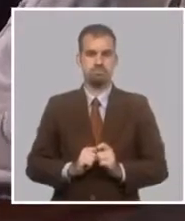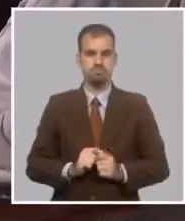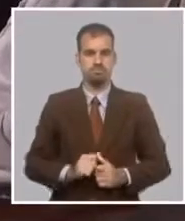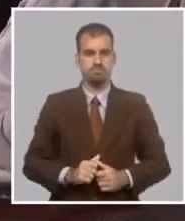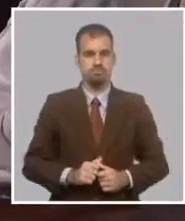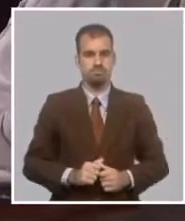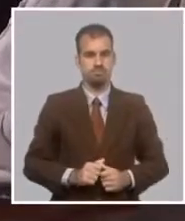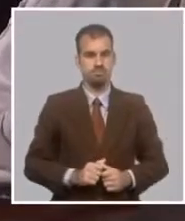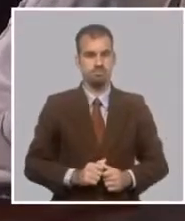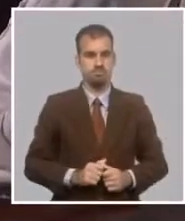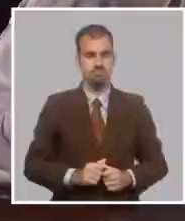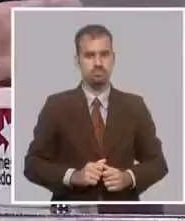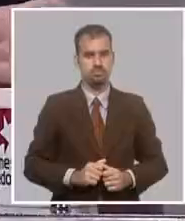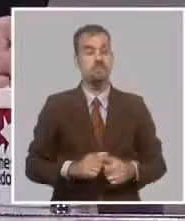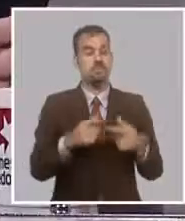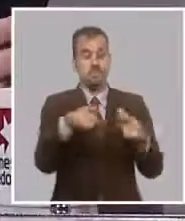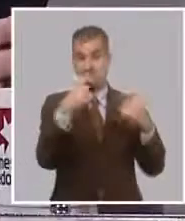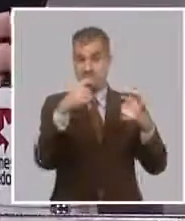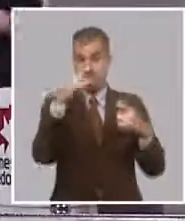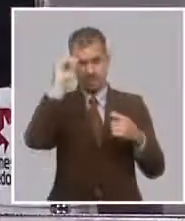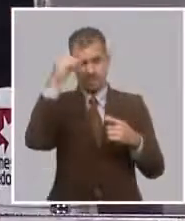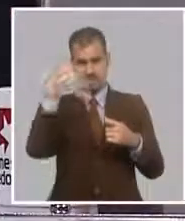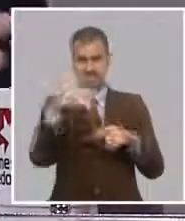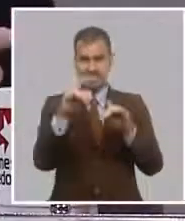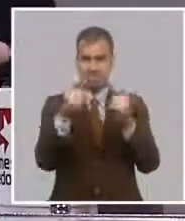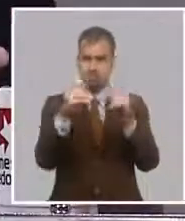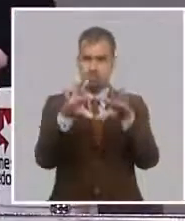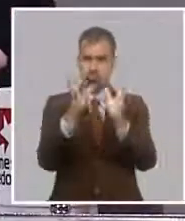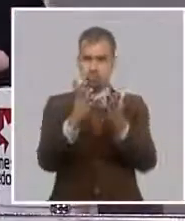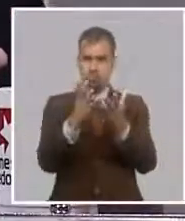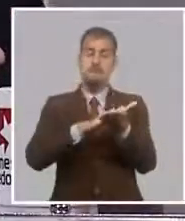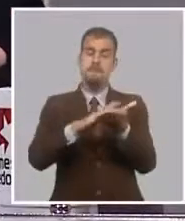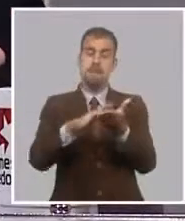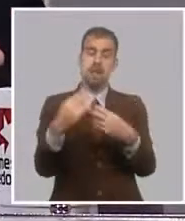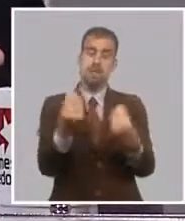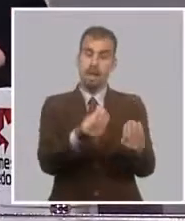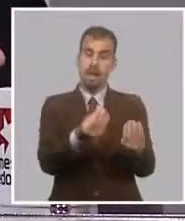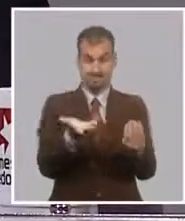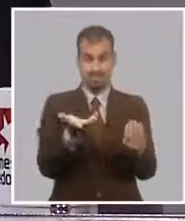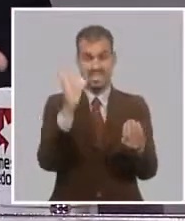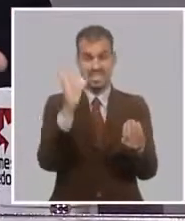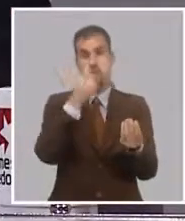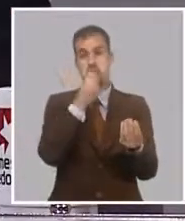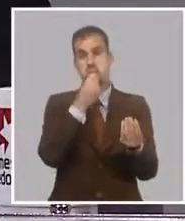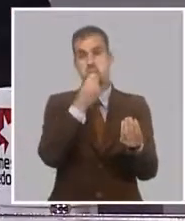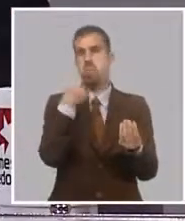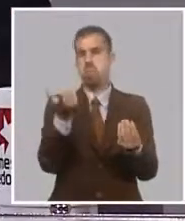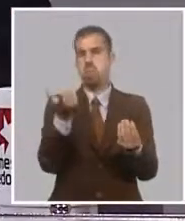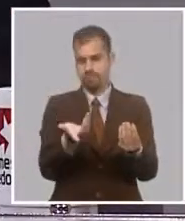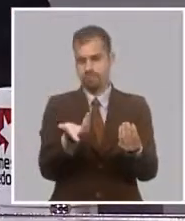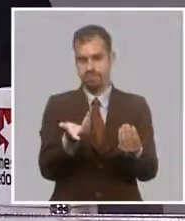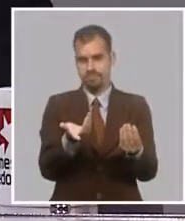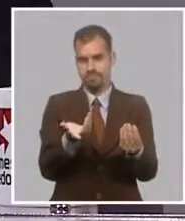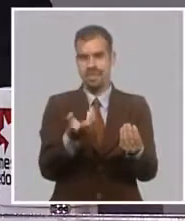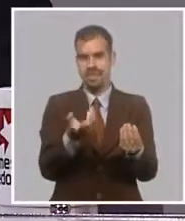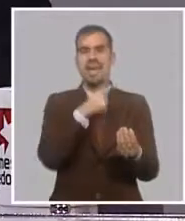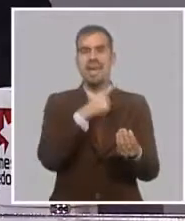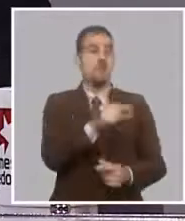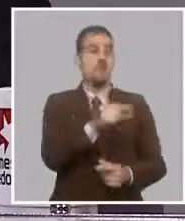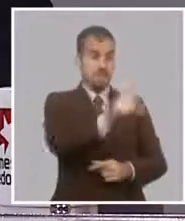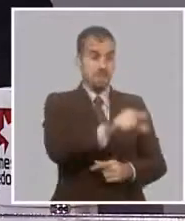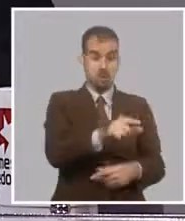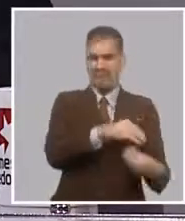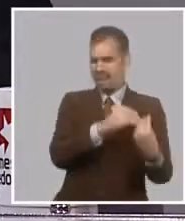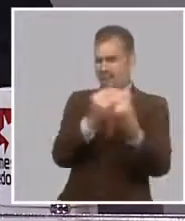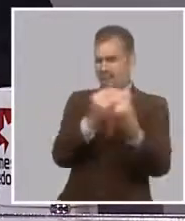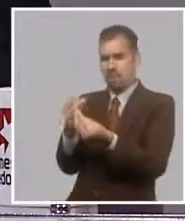los periodos en que captan ese dinero para poderlo prestar, porque si no se le produce un desfase. Igual que la tasa de interés. Usted no puede pagar una tasa